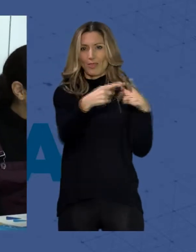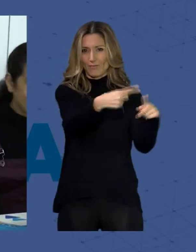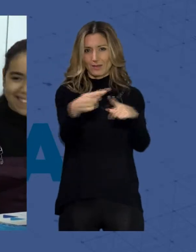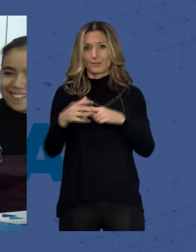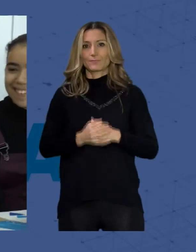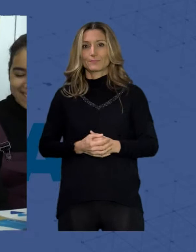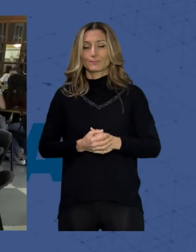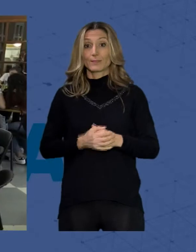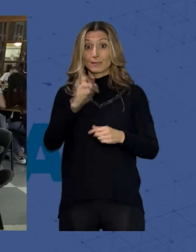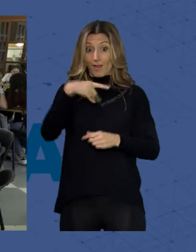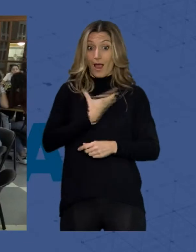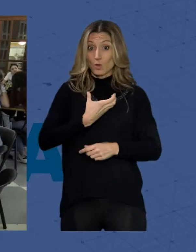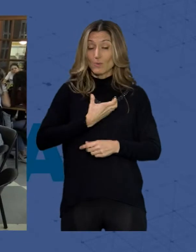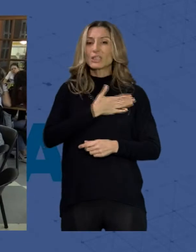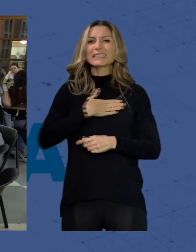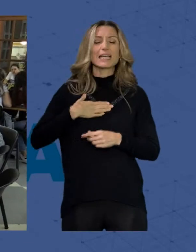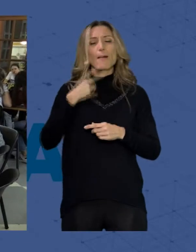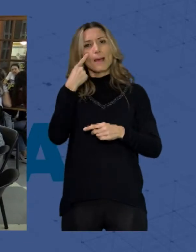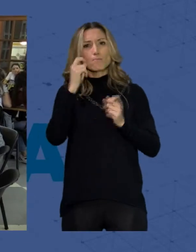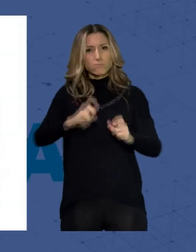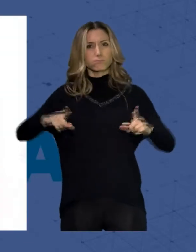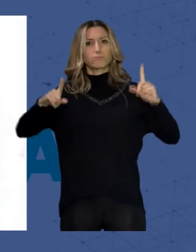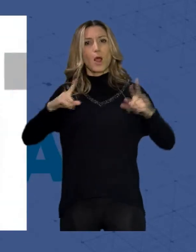reforzar la presencia de las mujeres en la ciencia.